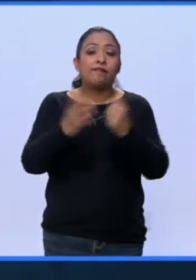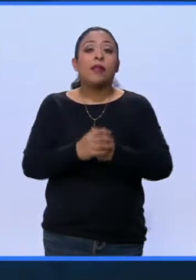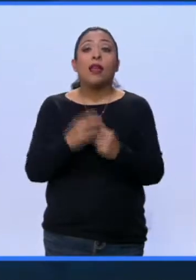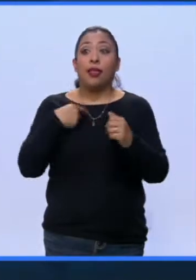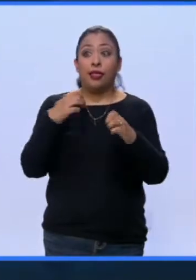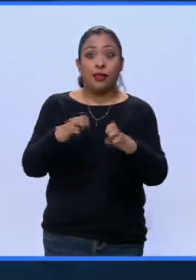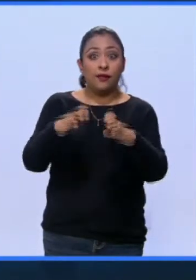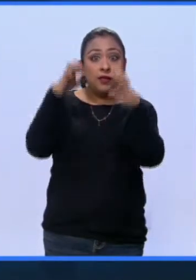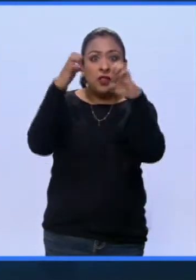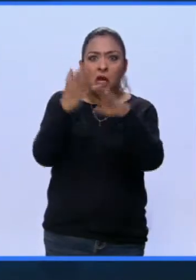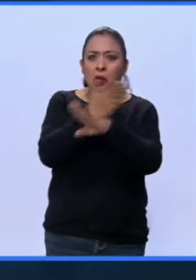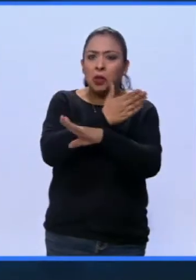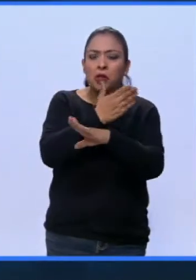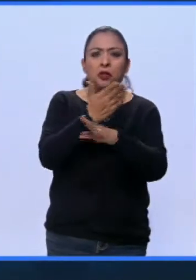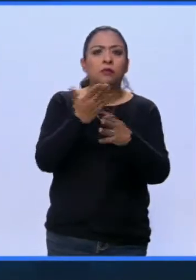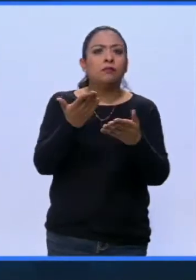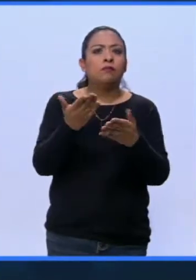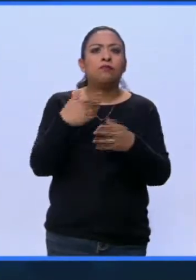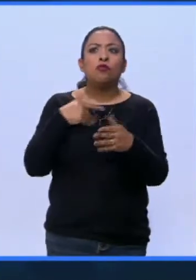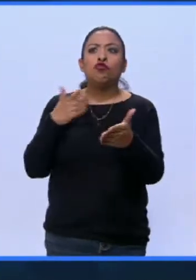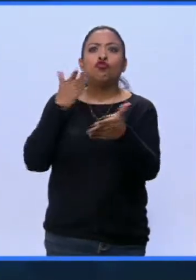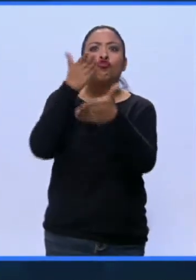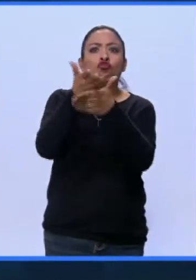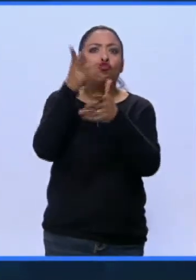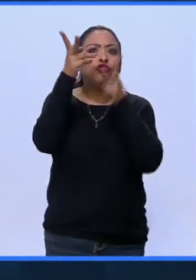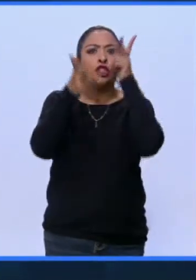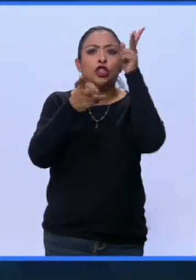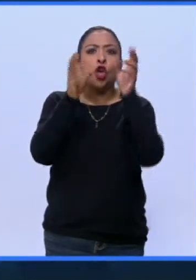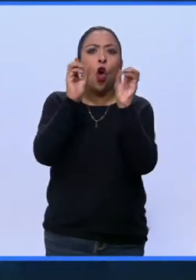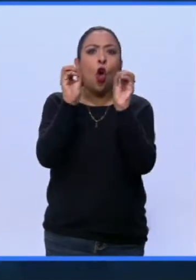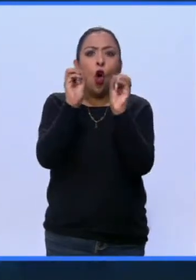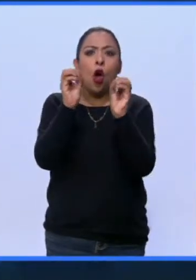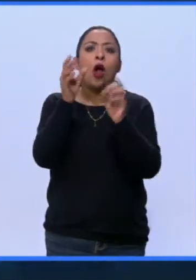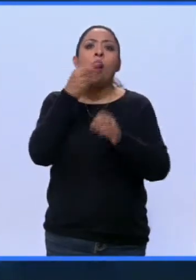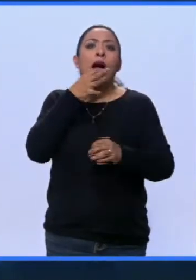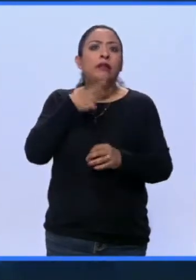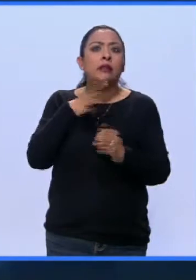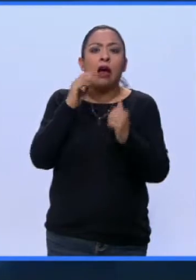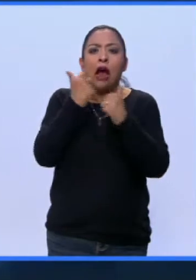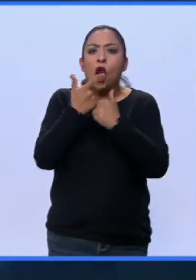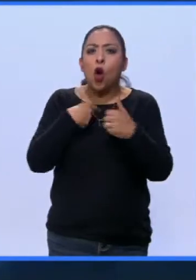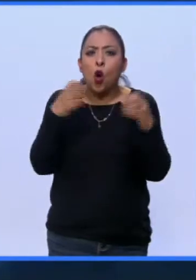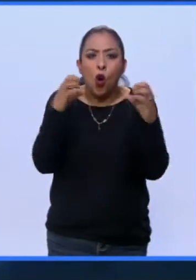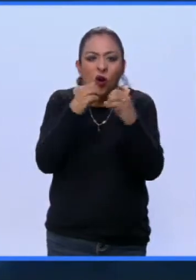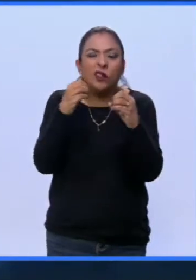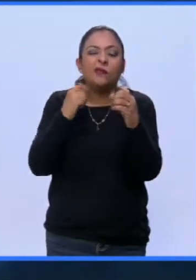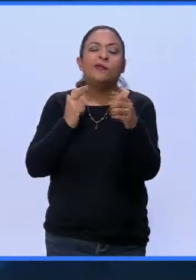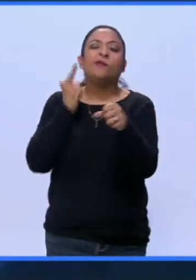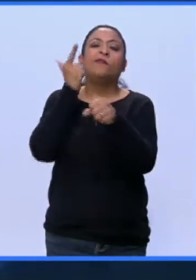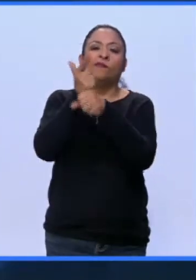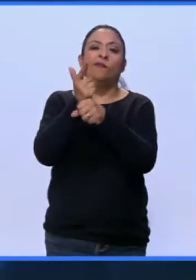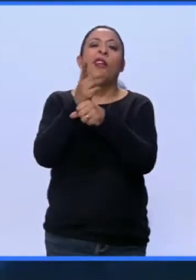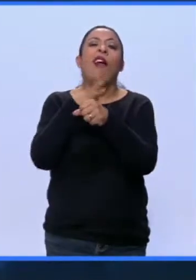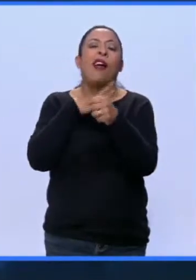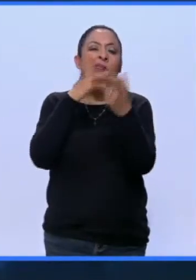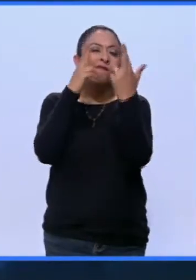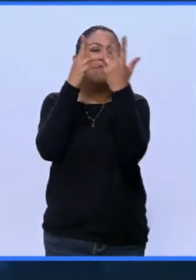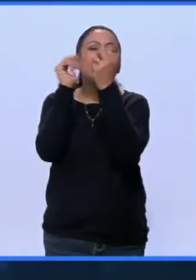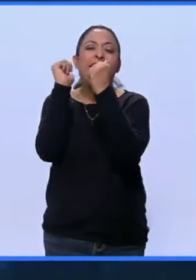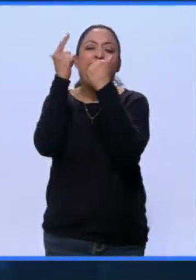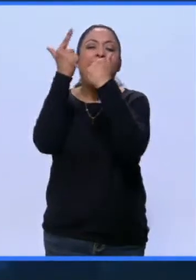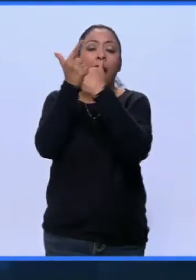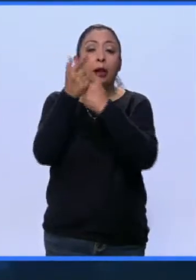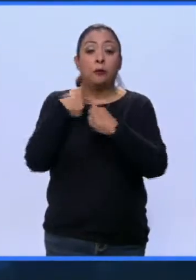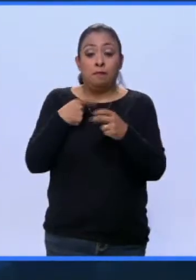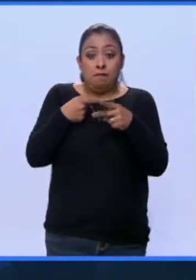edificios que no habíamos visitado, que no nos habían reportado tampoco y que tienen daños. Aunque al